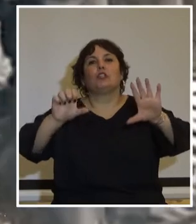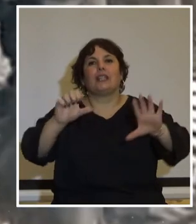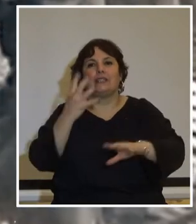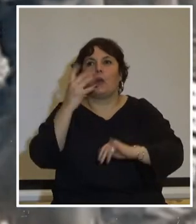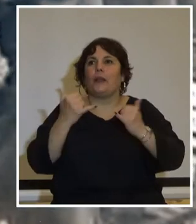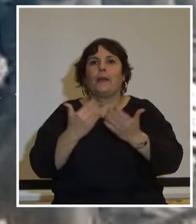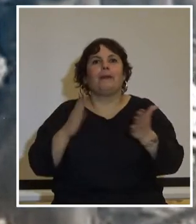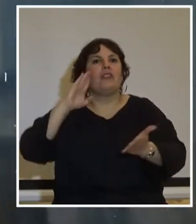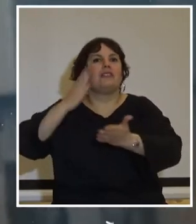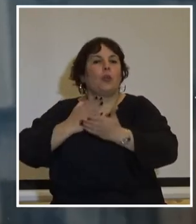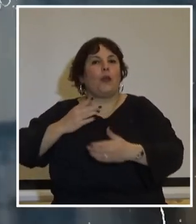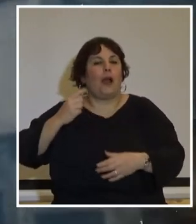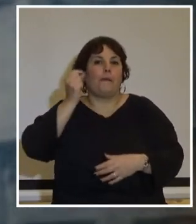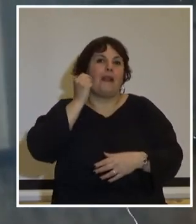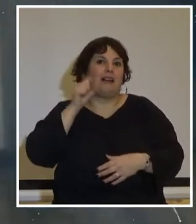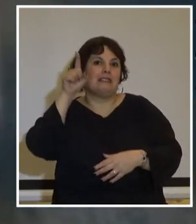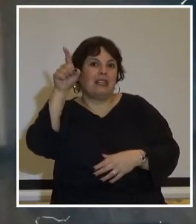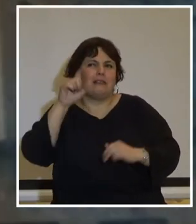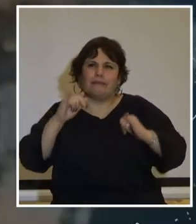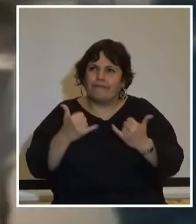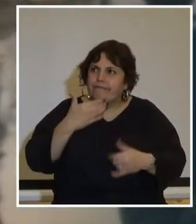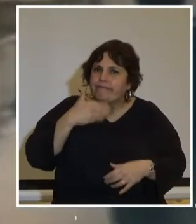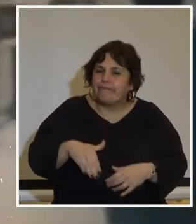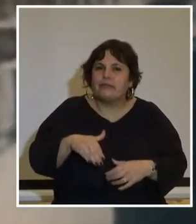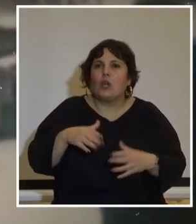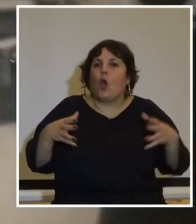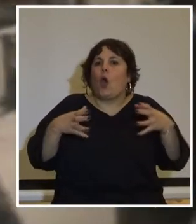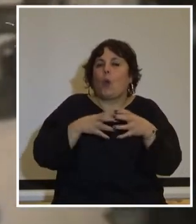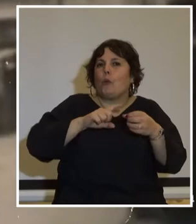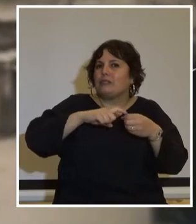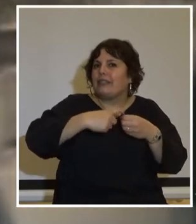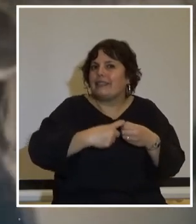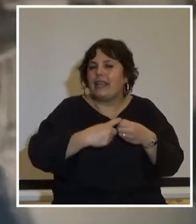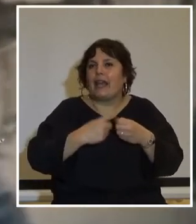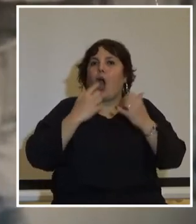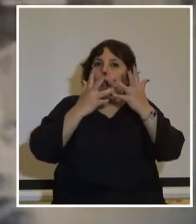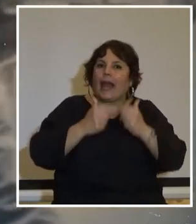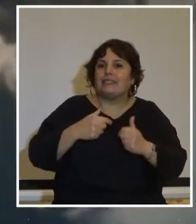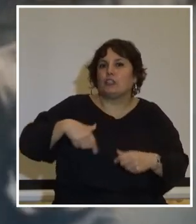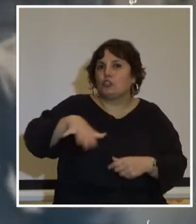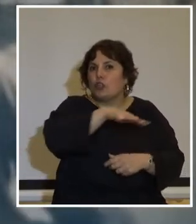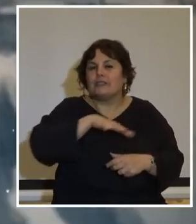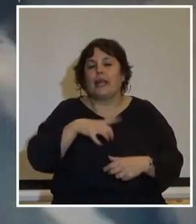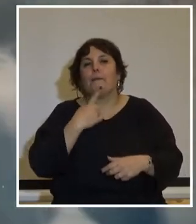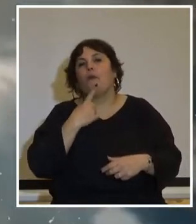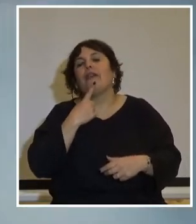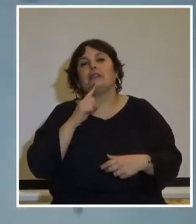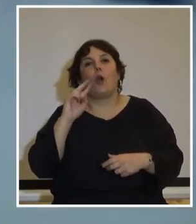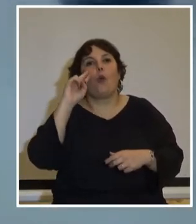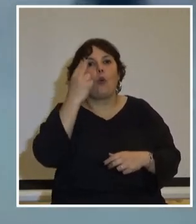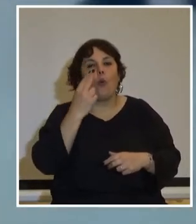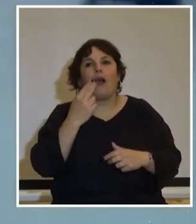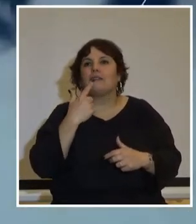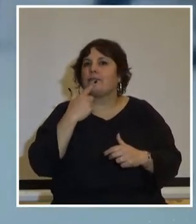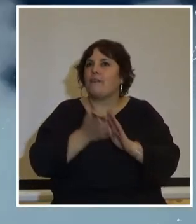se instaló la dictadura en Brasil. Y ya se interpretaba en el movimiento sindical, en las organizaciones sociales y políticas uruguayas, que